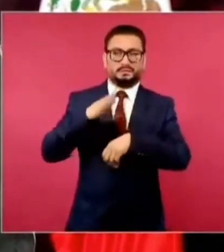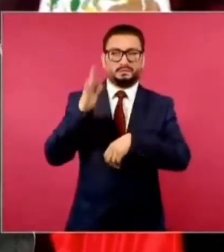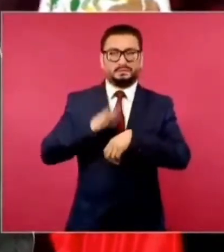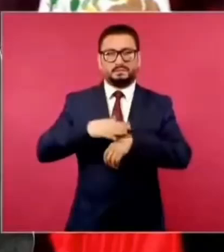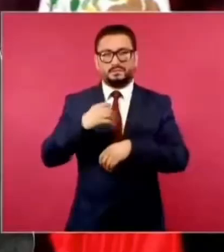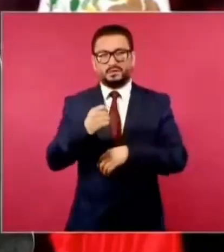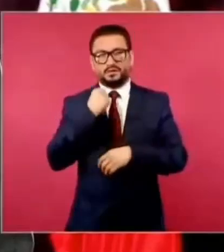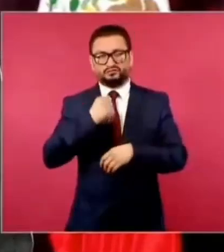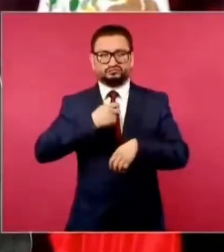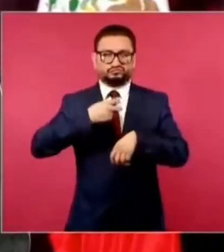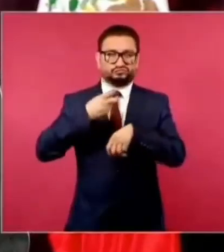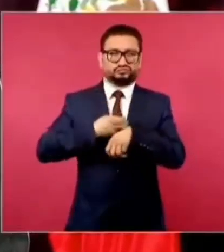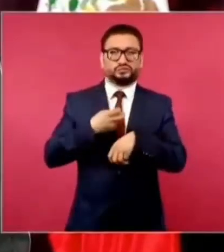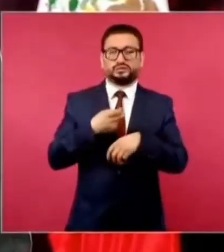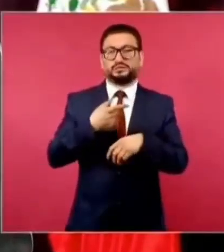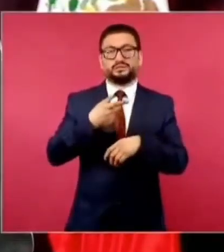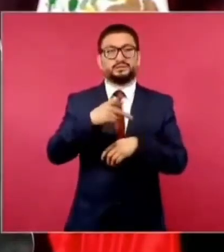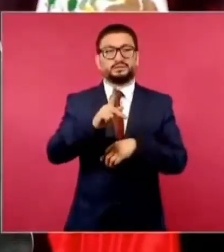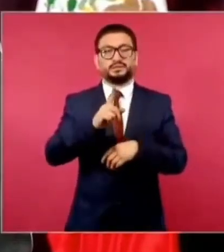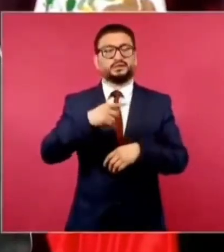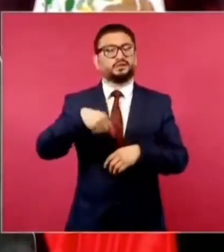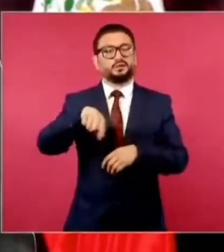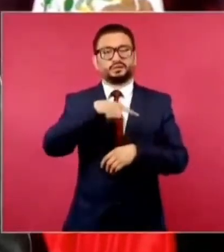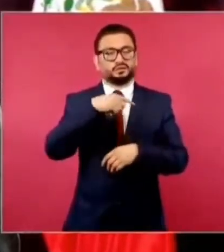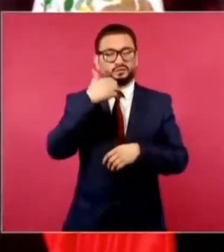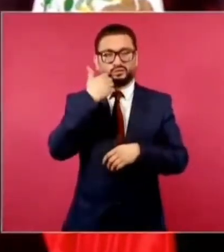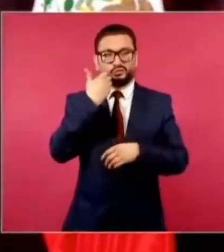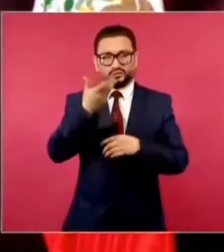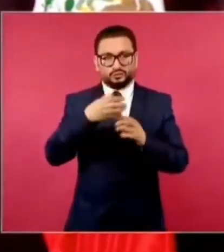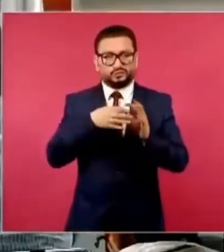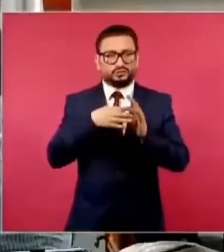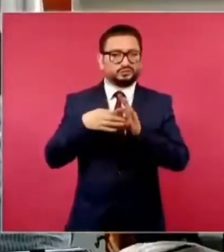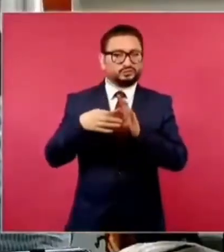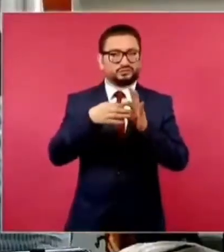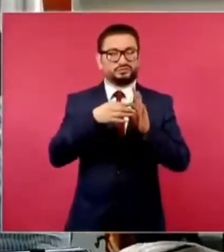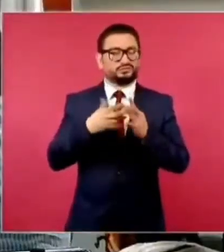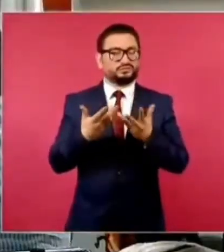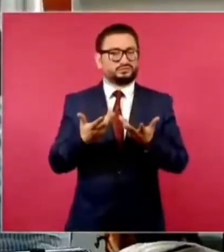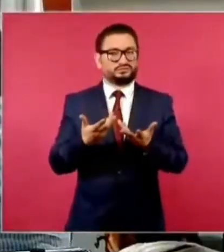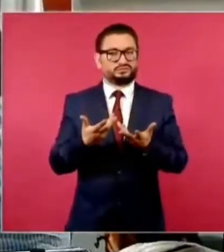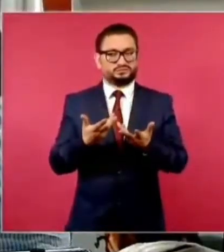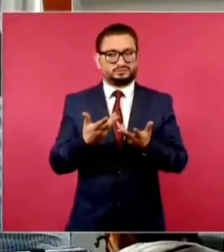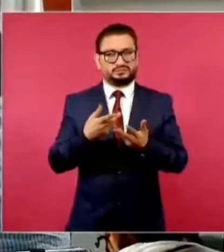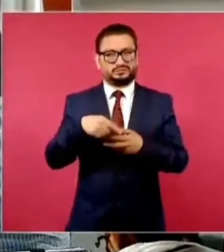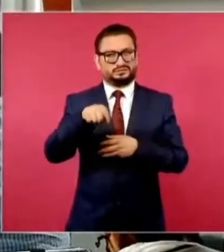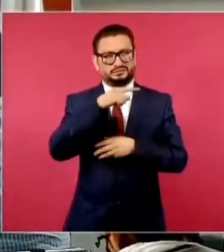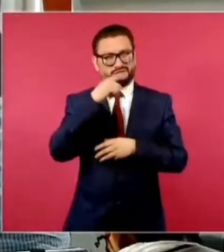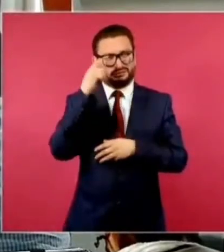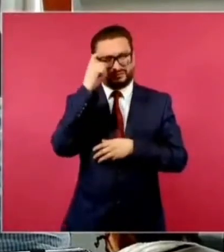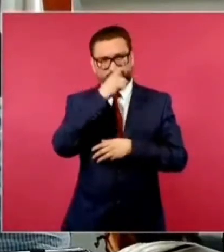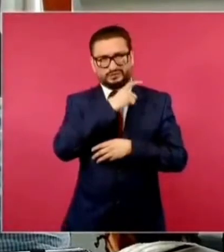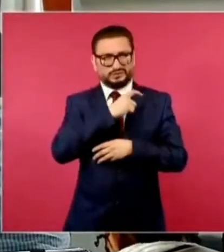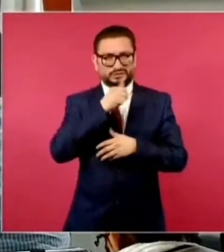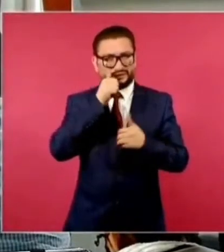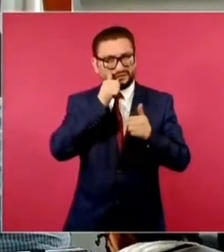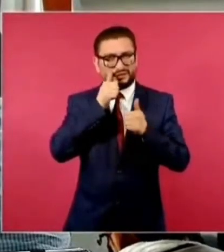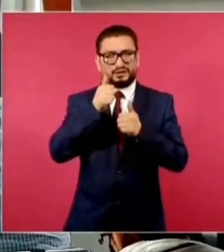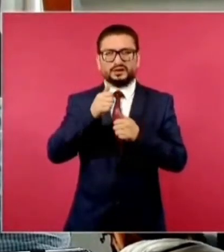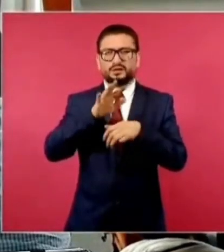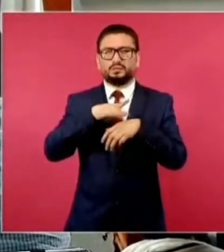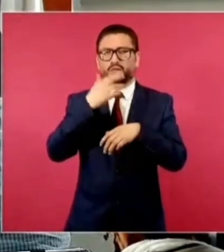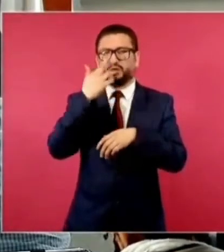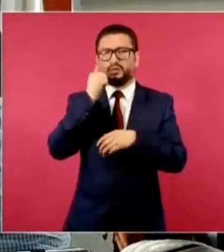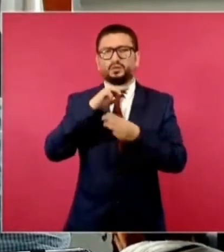pero no quieren, se les complica atender las causas.